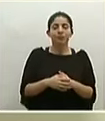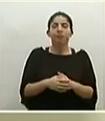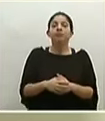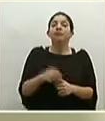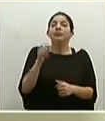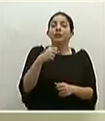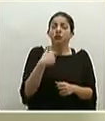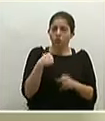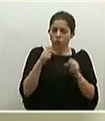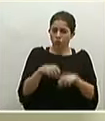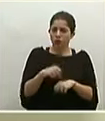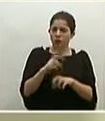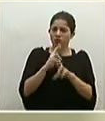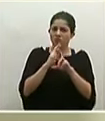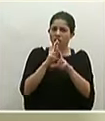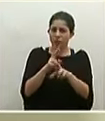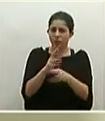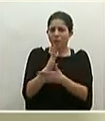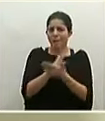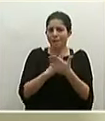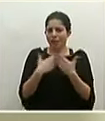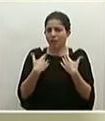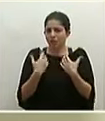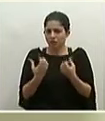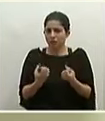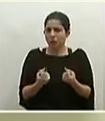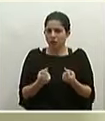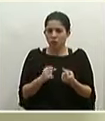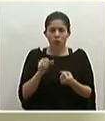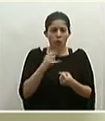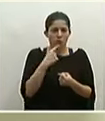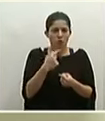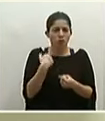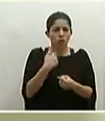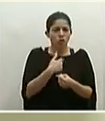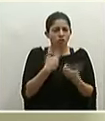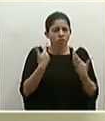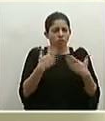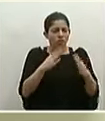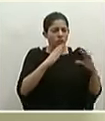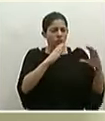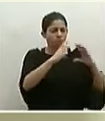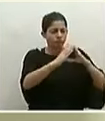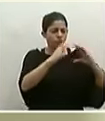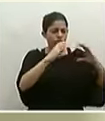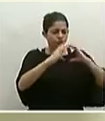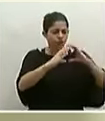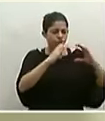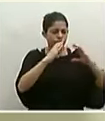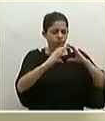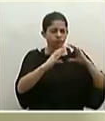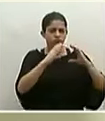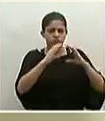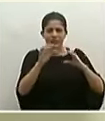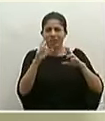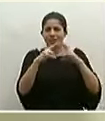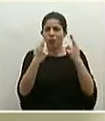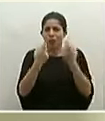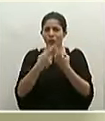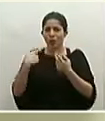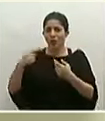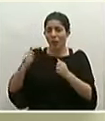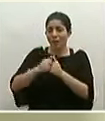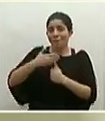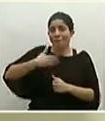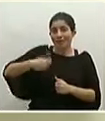Sí, yo le puedo contestar obviamente desde el punto de vista sanitario y como le digo, hemos tenido una comunicación en las mismas reuniones que mantenemos con